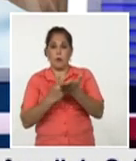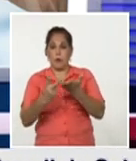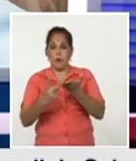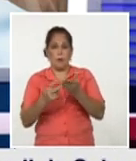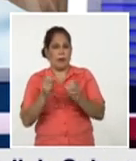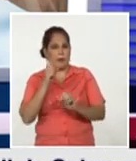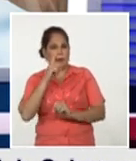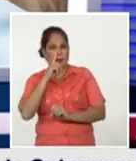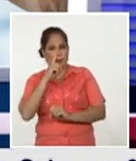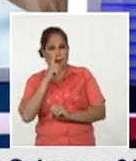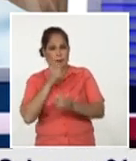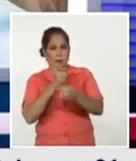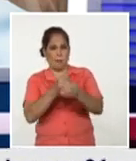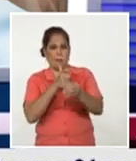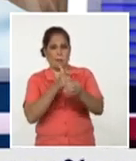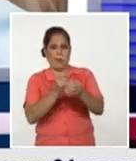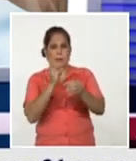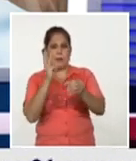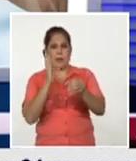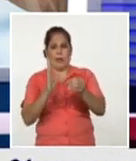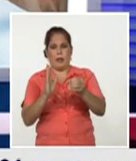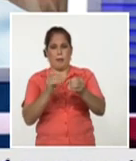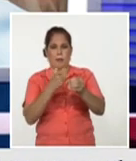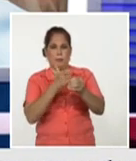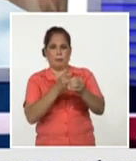de la administración de la tercera dosis